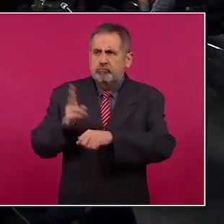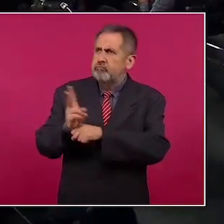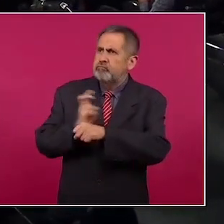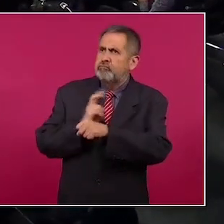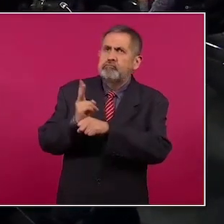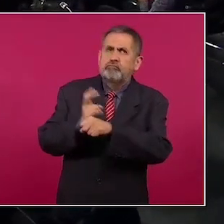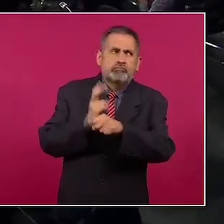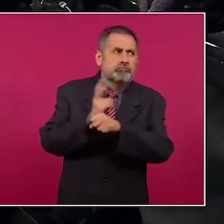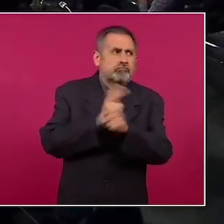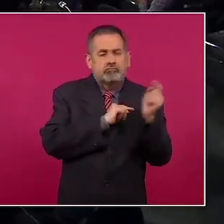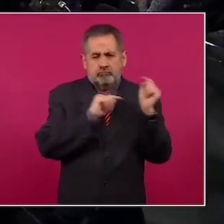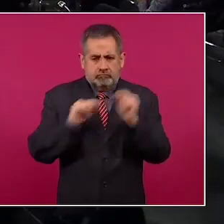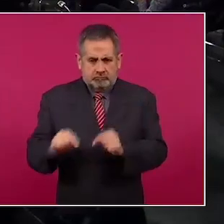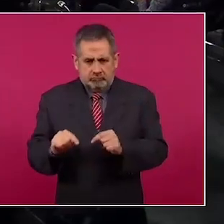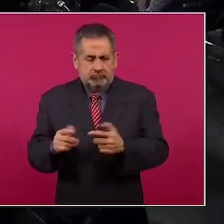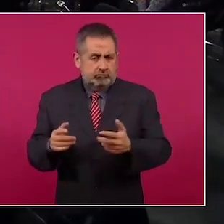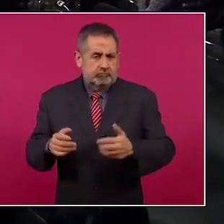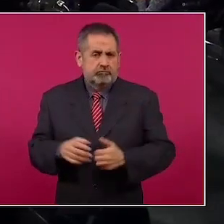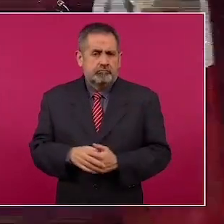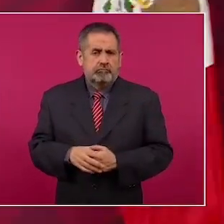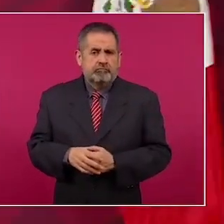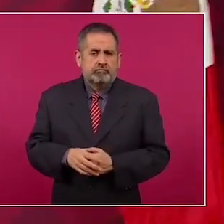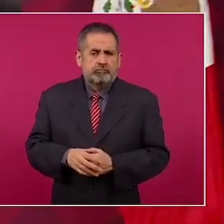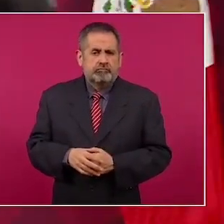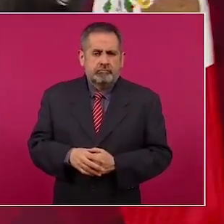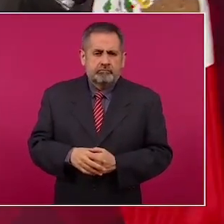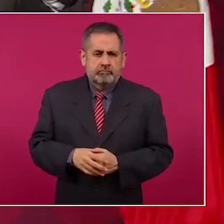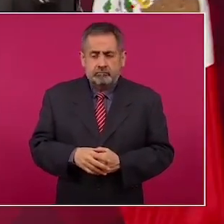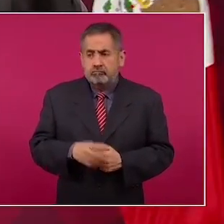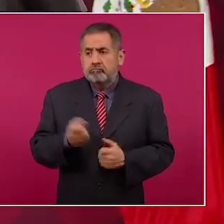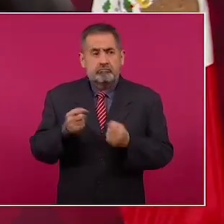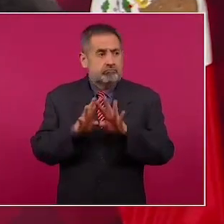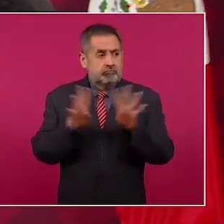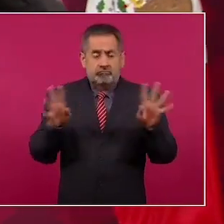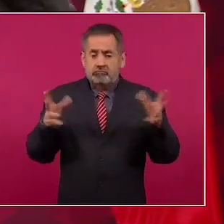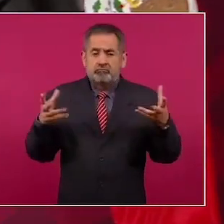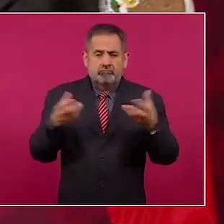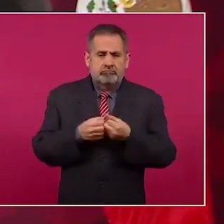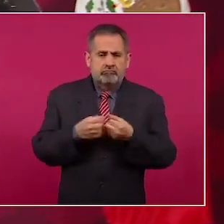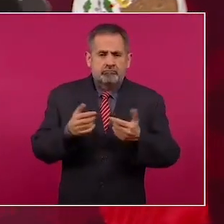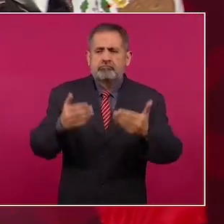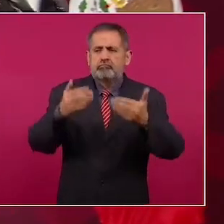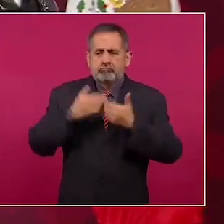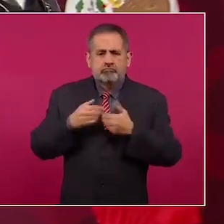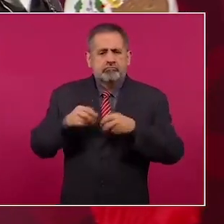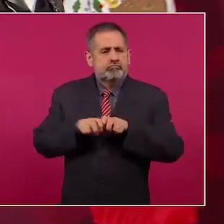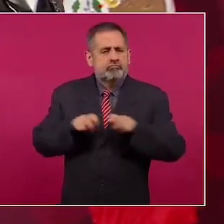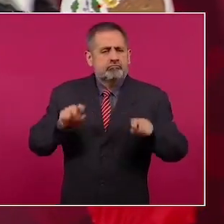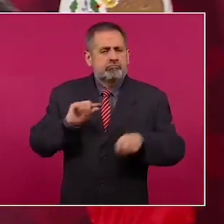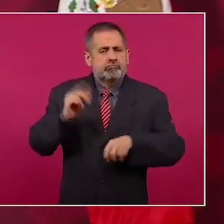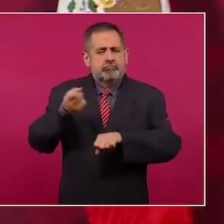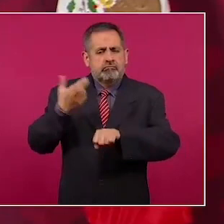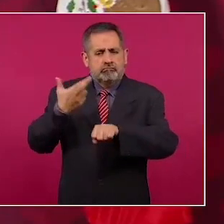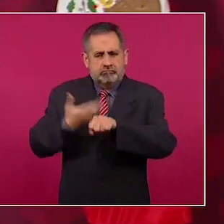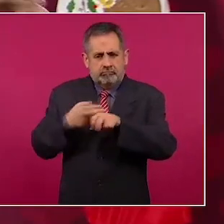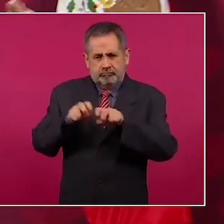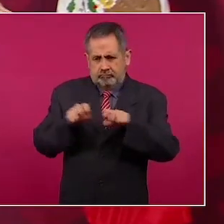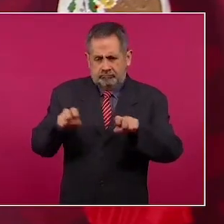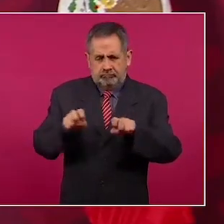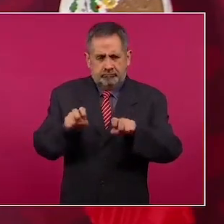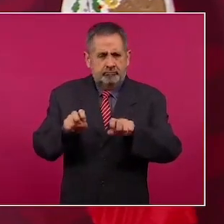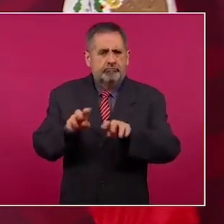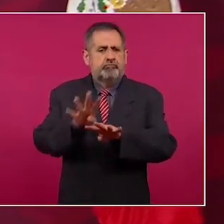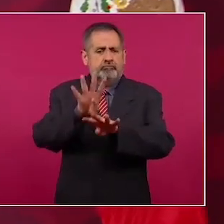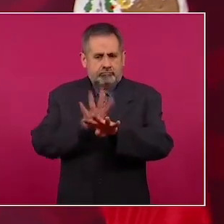todos así, luego el gabinete, luego todos los